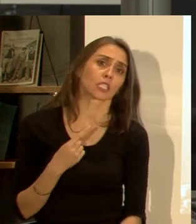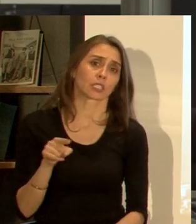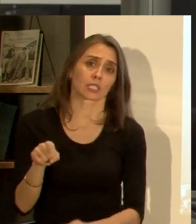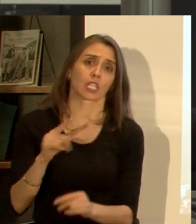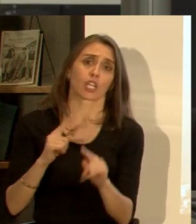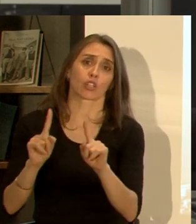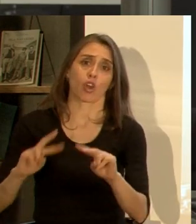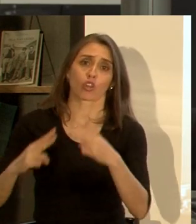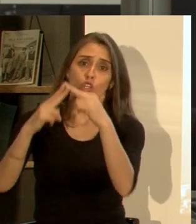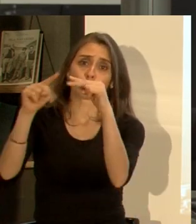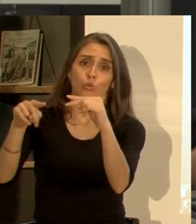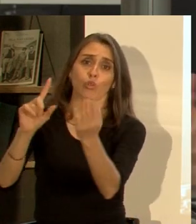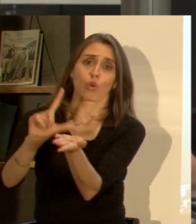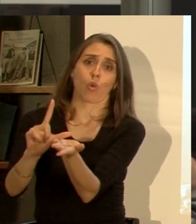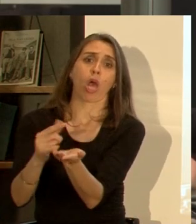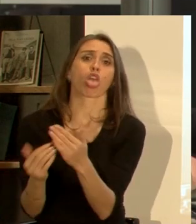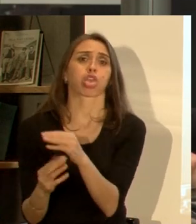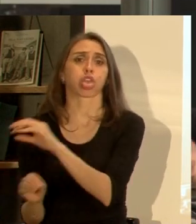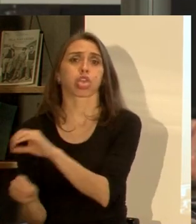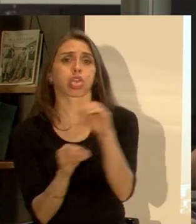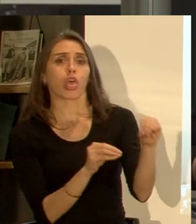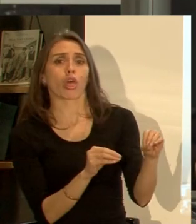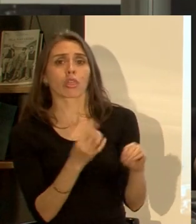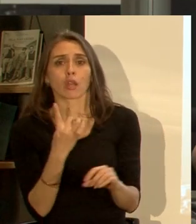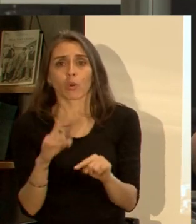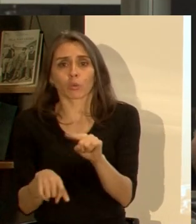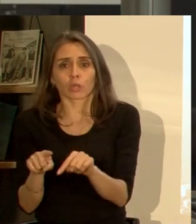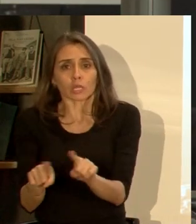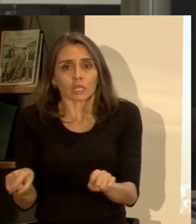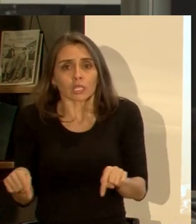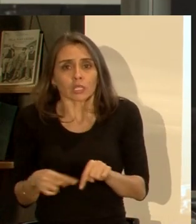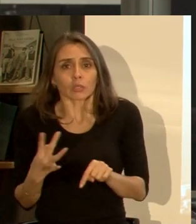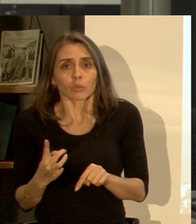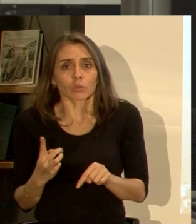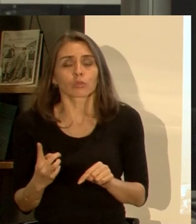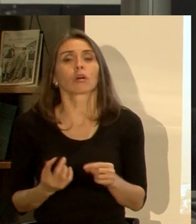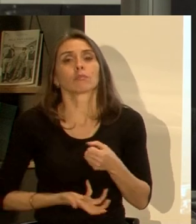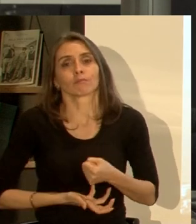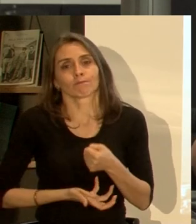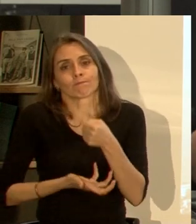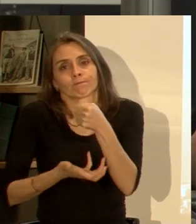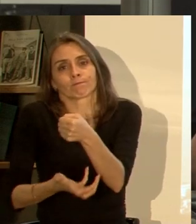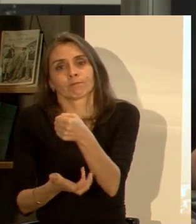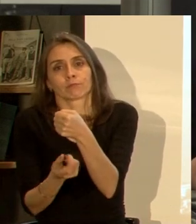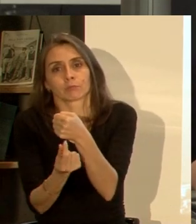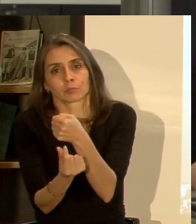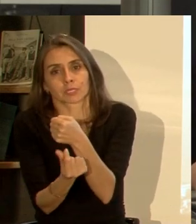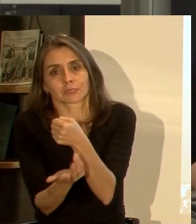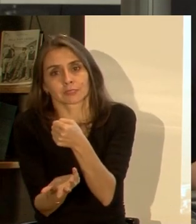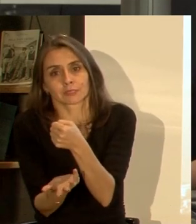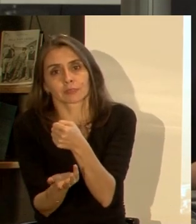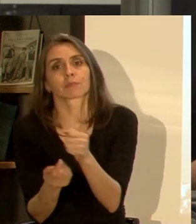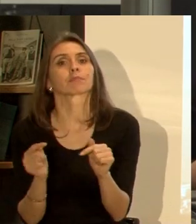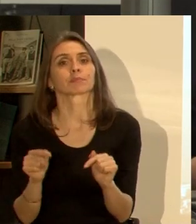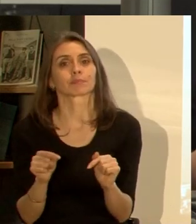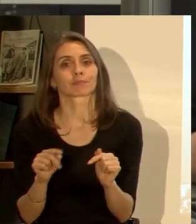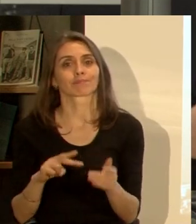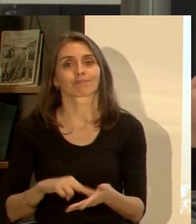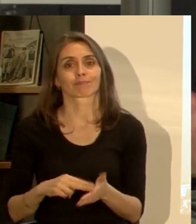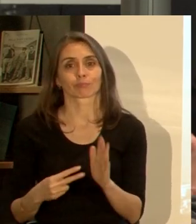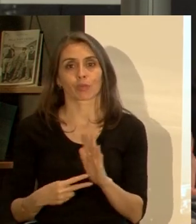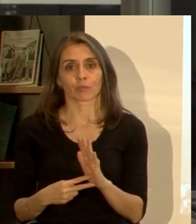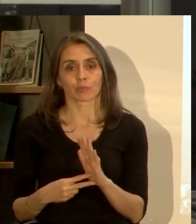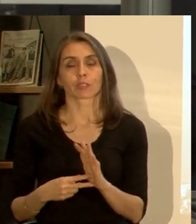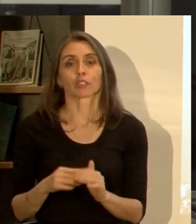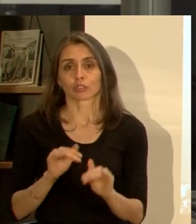construyo ahí ¿dónde construyo? o sea es mi único pedazo entonces todo esto tiene que ir amarrado a recursos entonces ahí es donde está ese problema